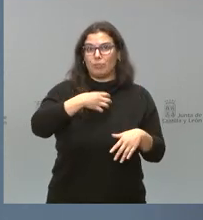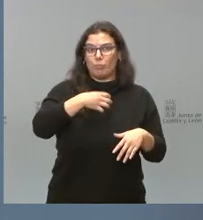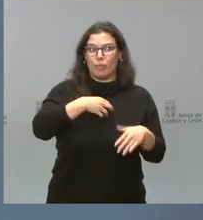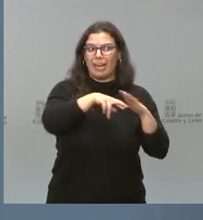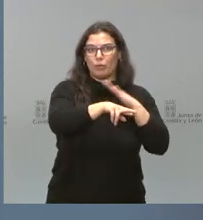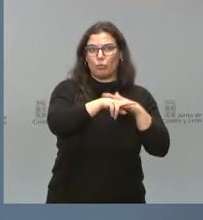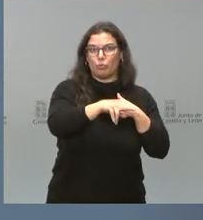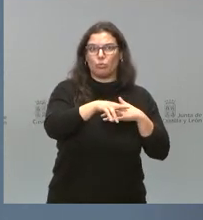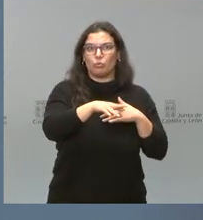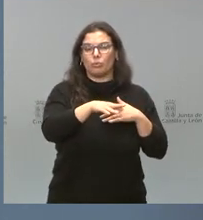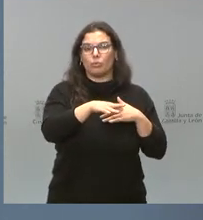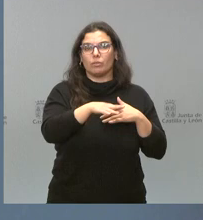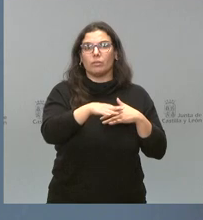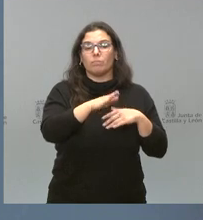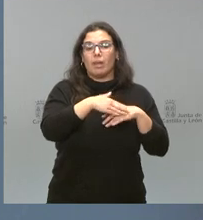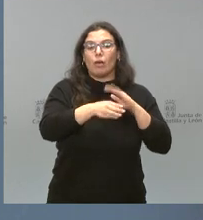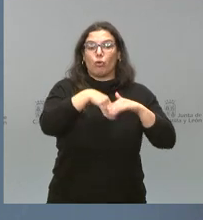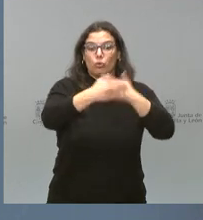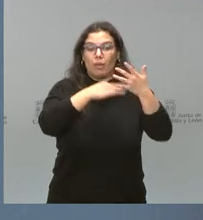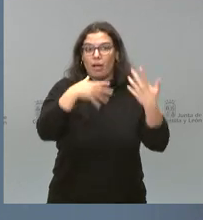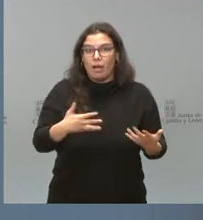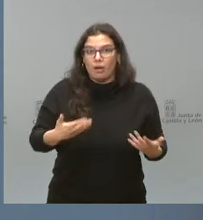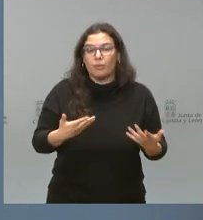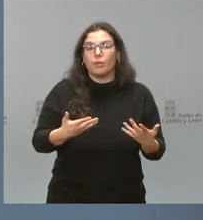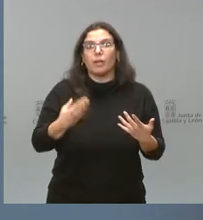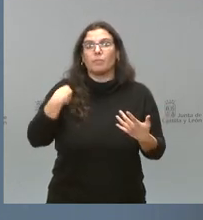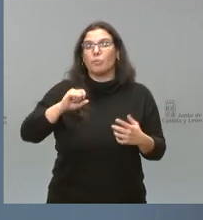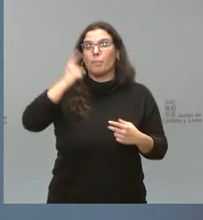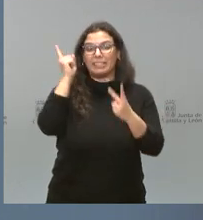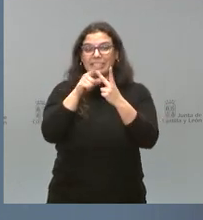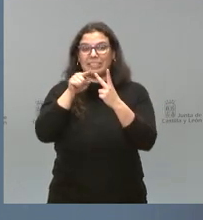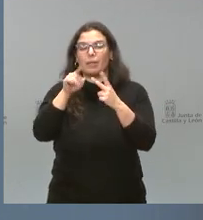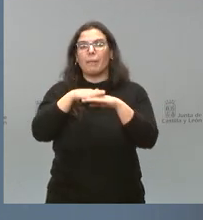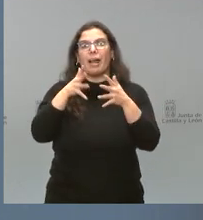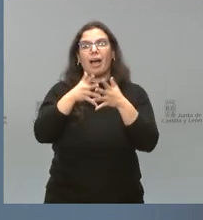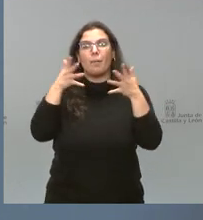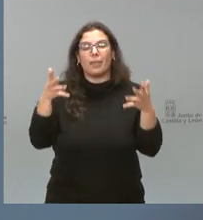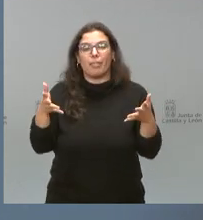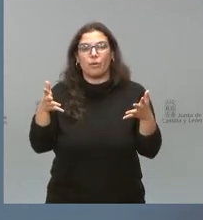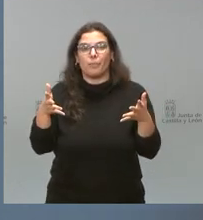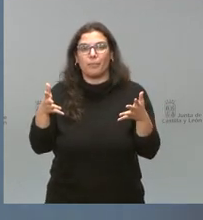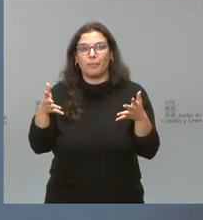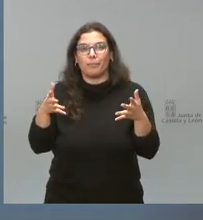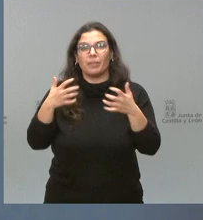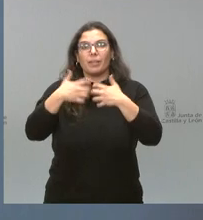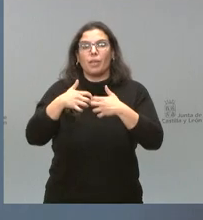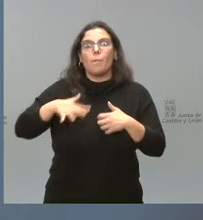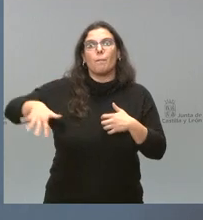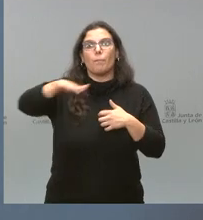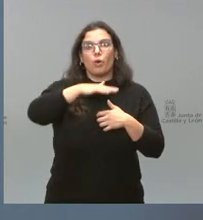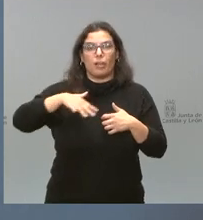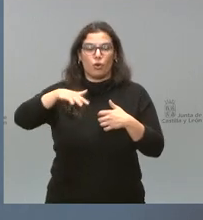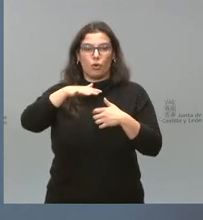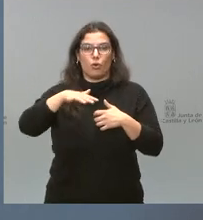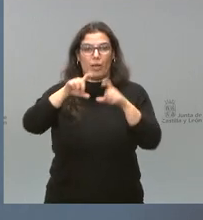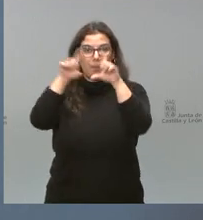recursos, para parecer razonable dar continuidad, fundamentalmente en el caso de Villadangos, para todo lo que es la ampliación del polígono empresarial que está en